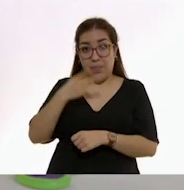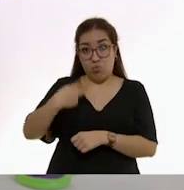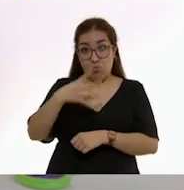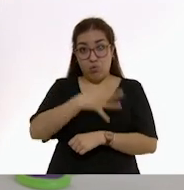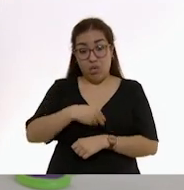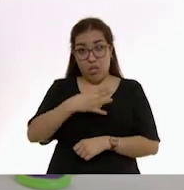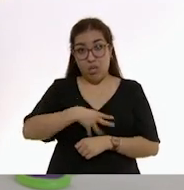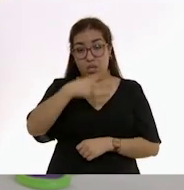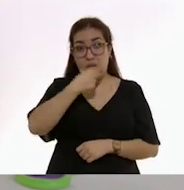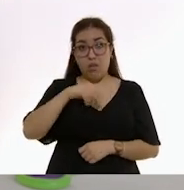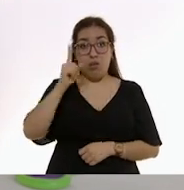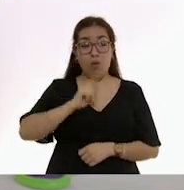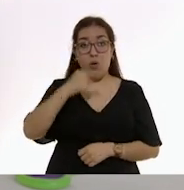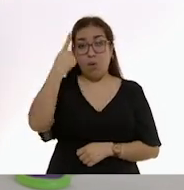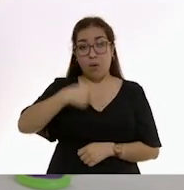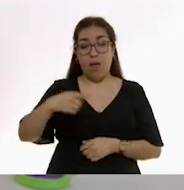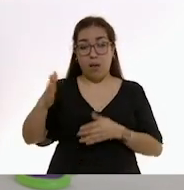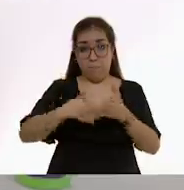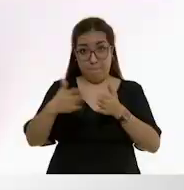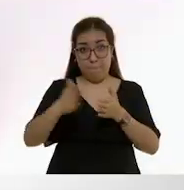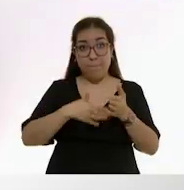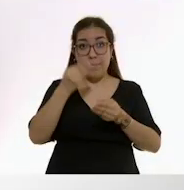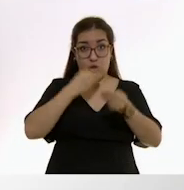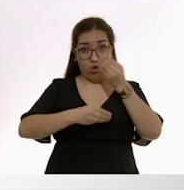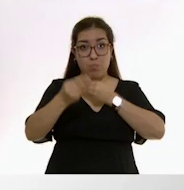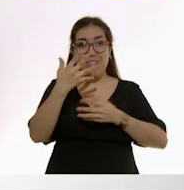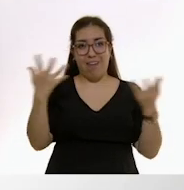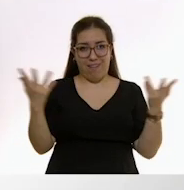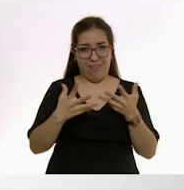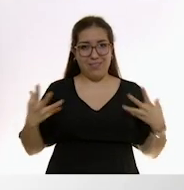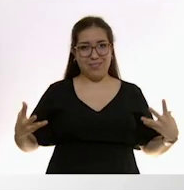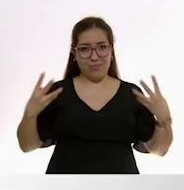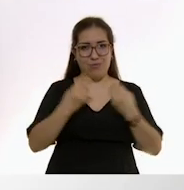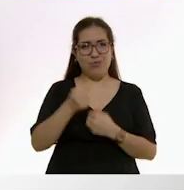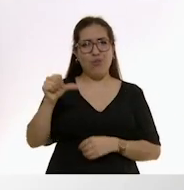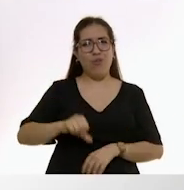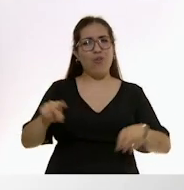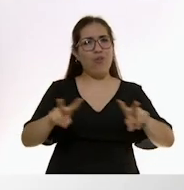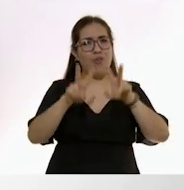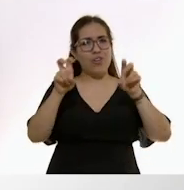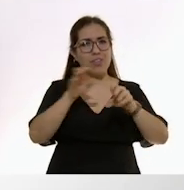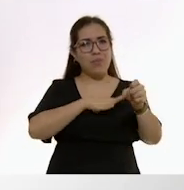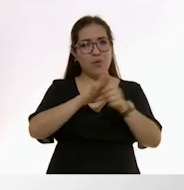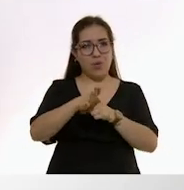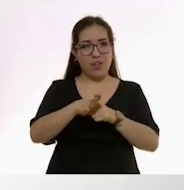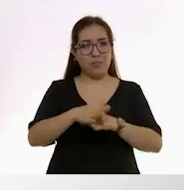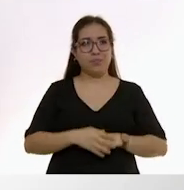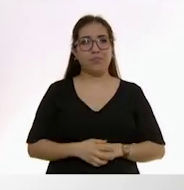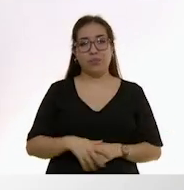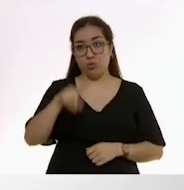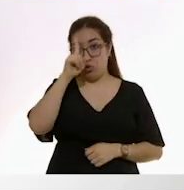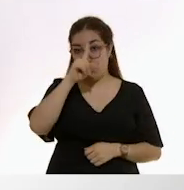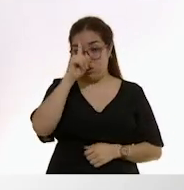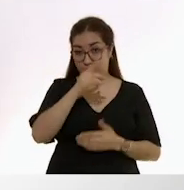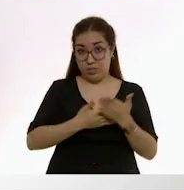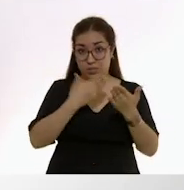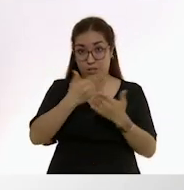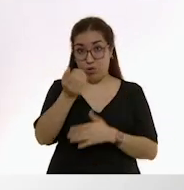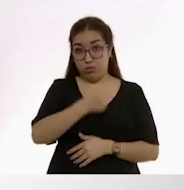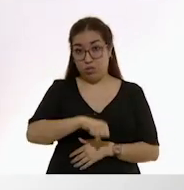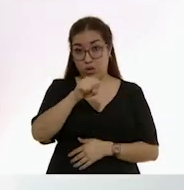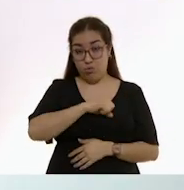en el proceso de preparación de comida? El tema que estaremos explorando es los consejos de nutrición.